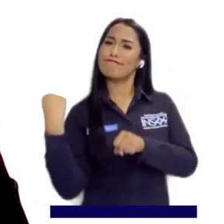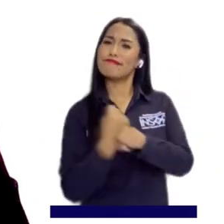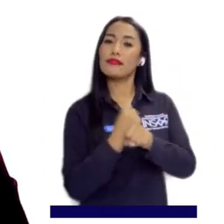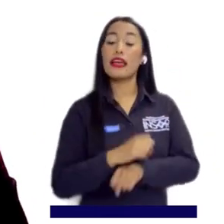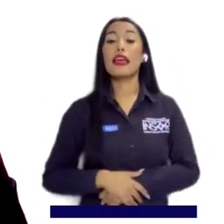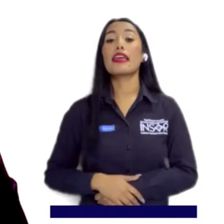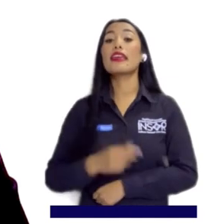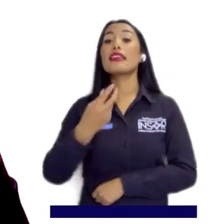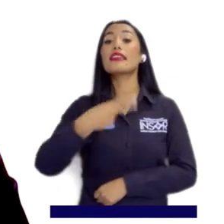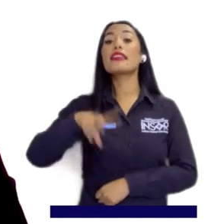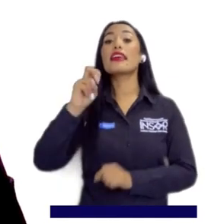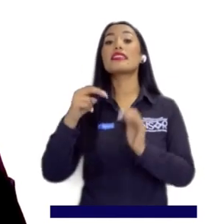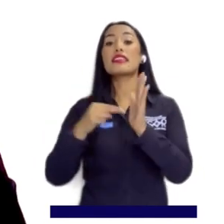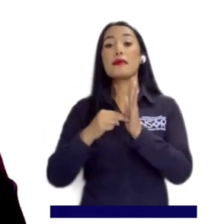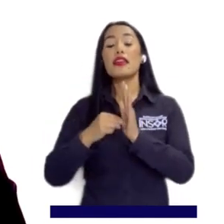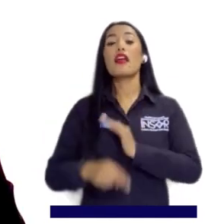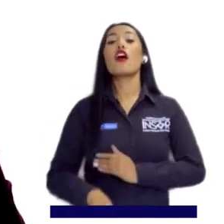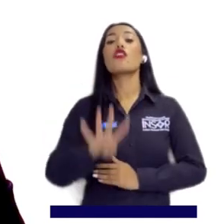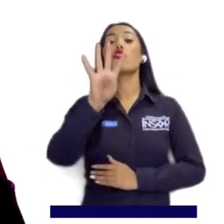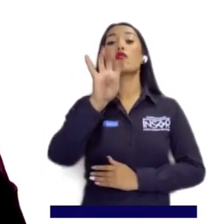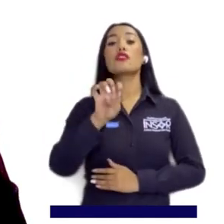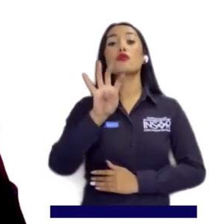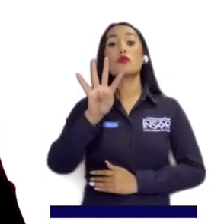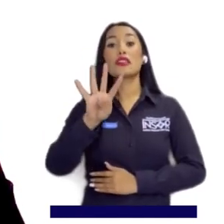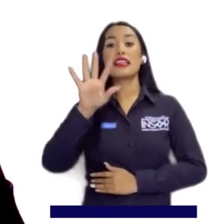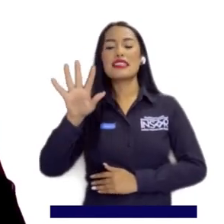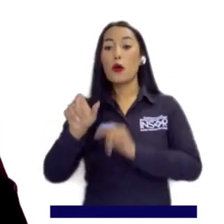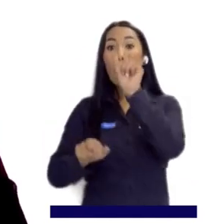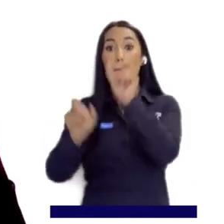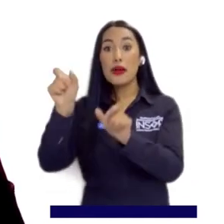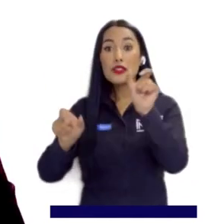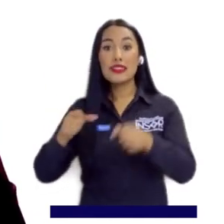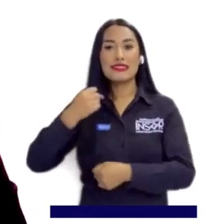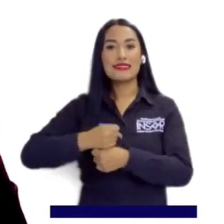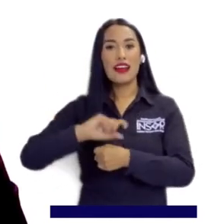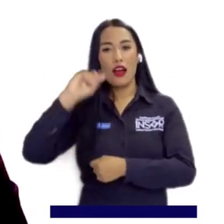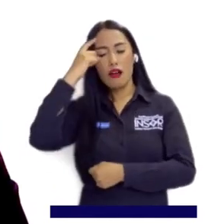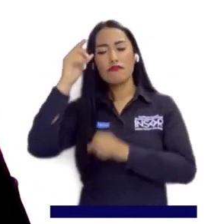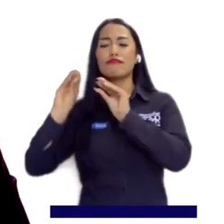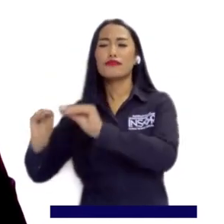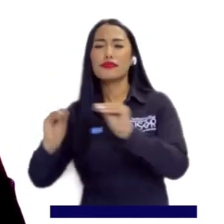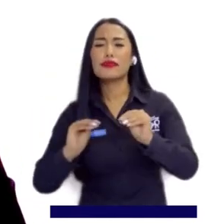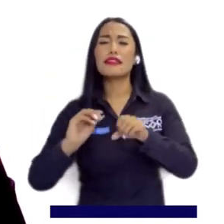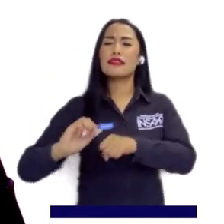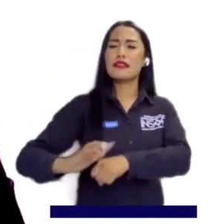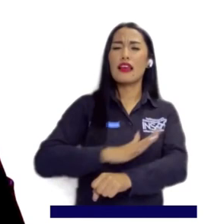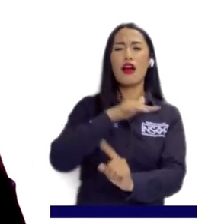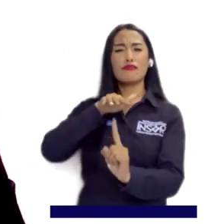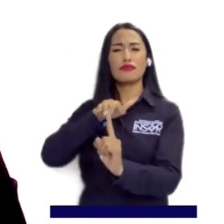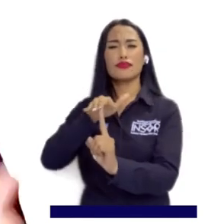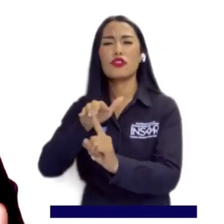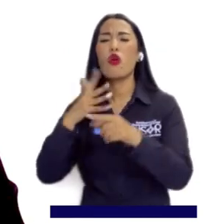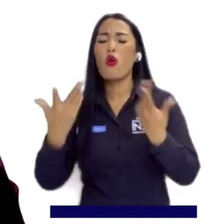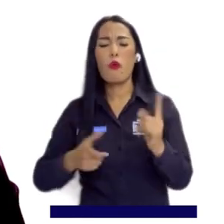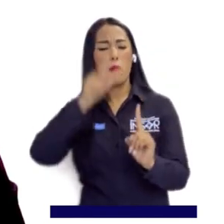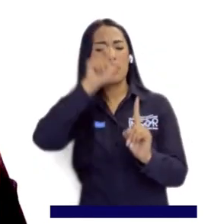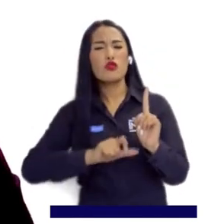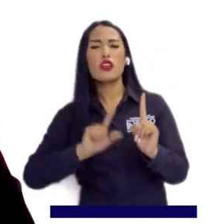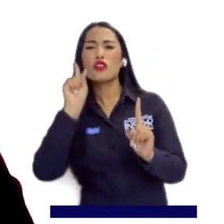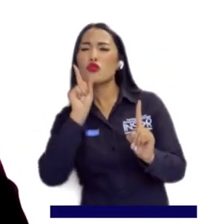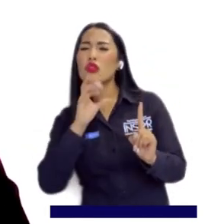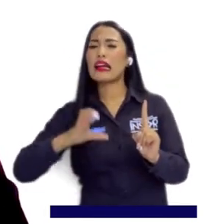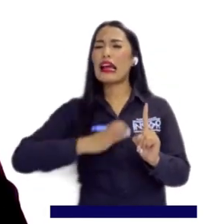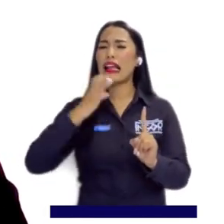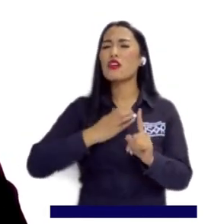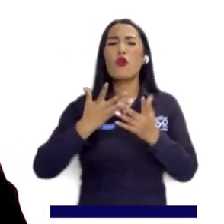y privadas y formamos a más de 17.945 funcionarios en torno al acercamiento de la sensibilización